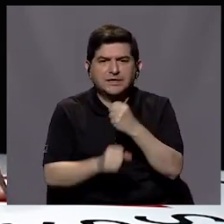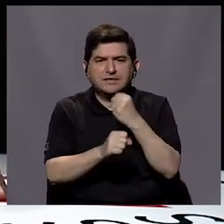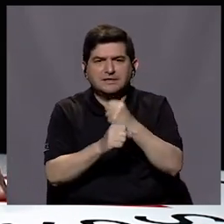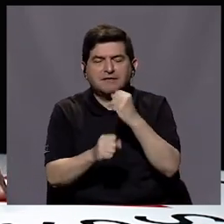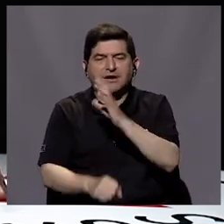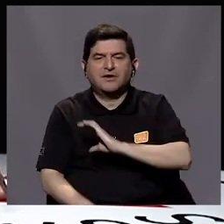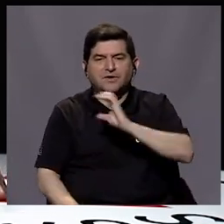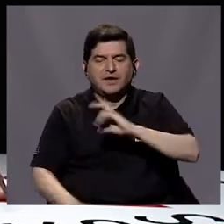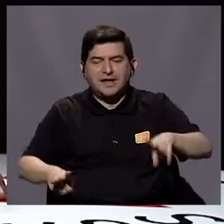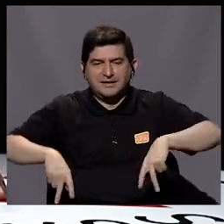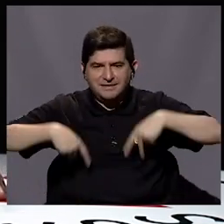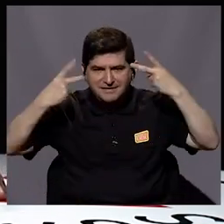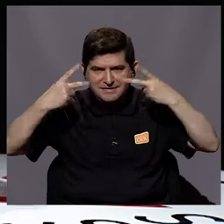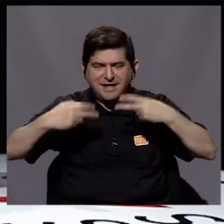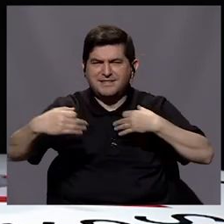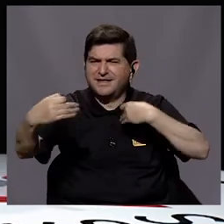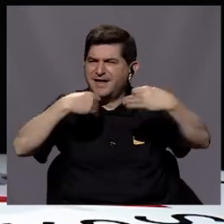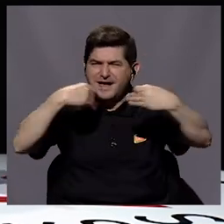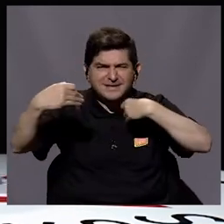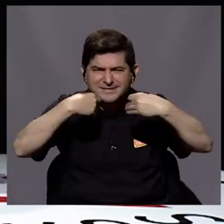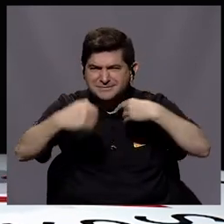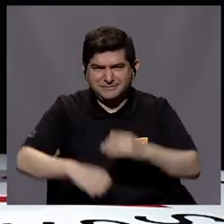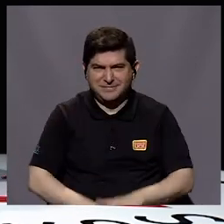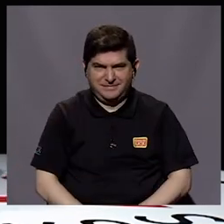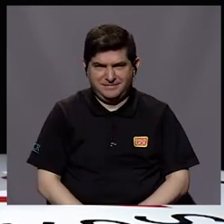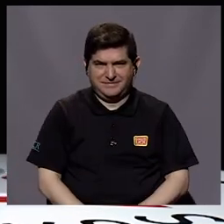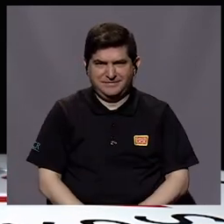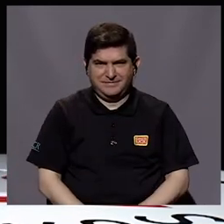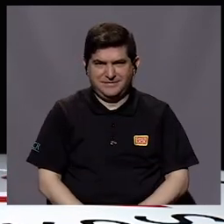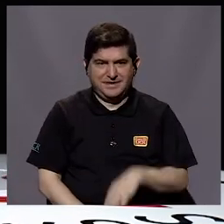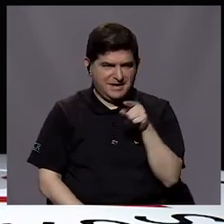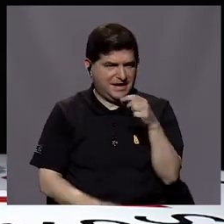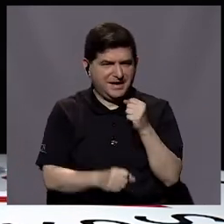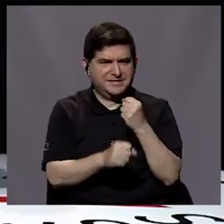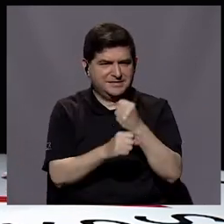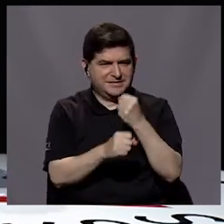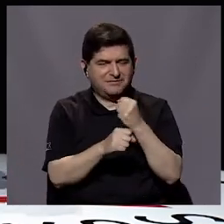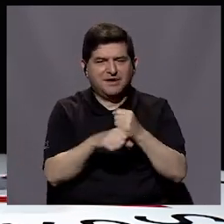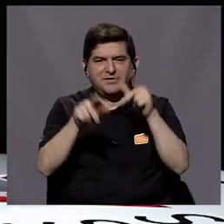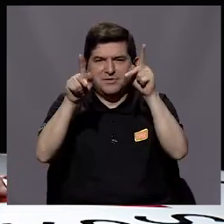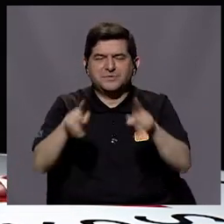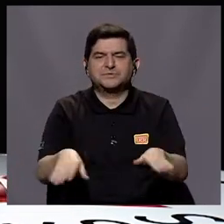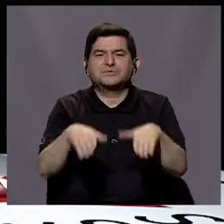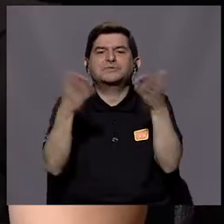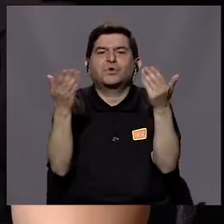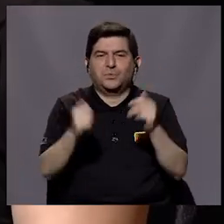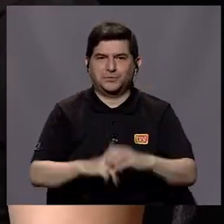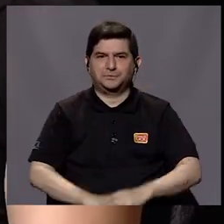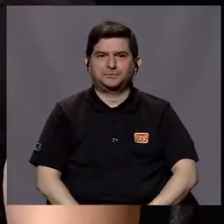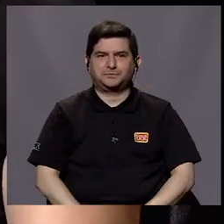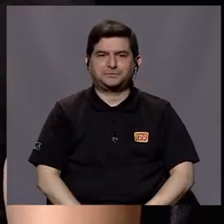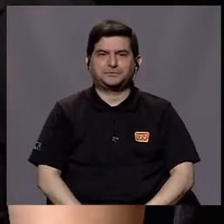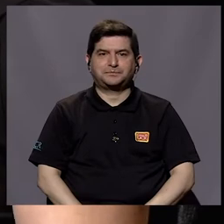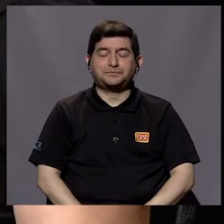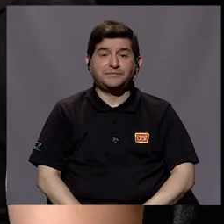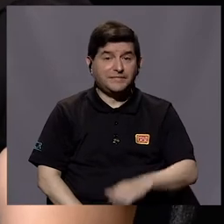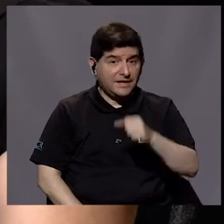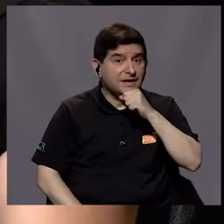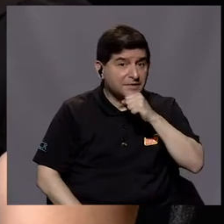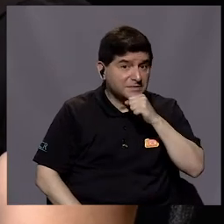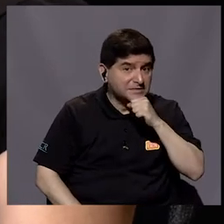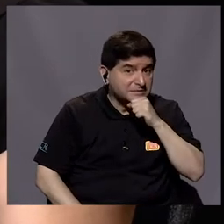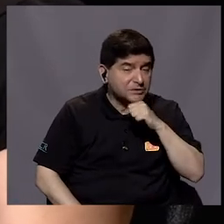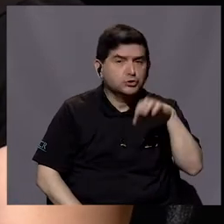un trabajo en la calidad de vida. Explíqueme cómo es que se está realizando ese tratamiento con las personas. Ok. En cuanto a